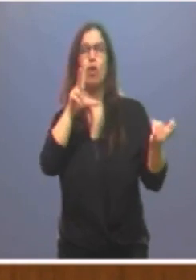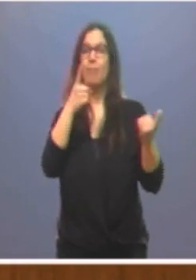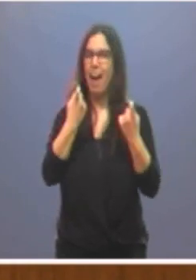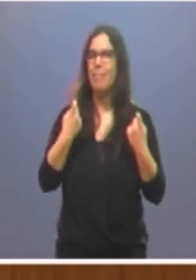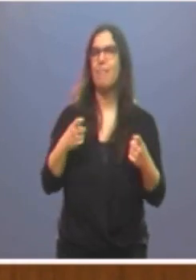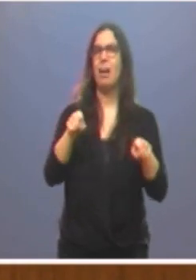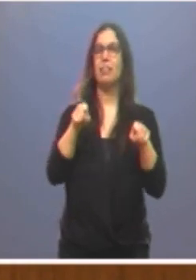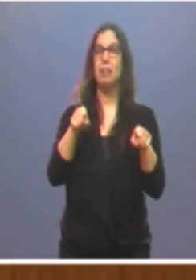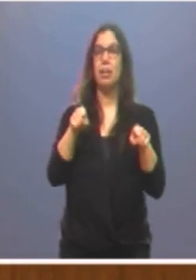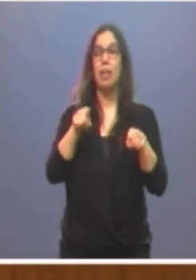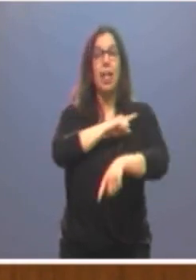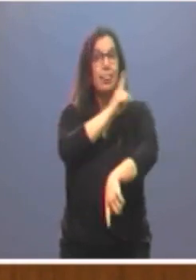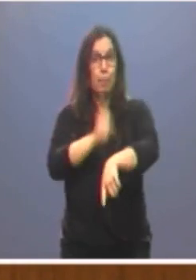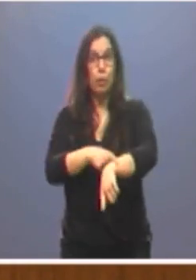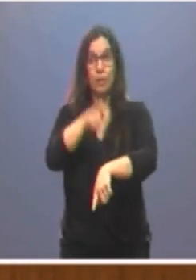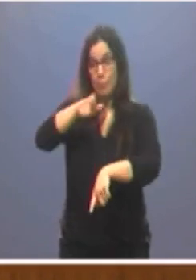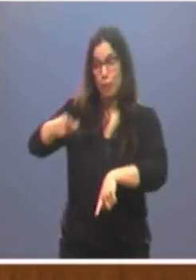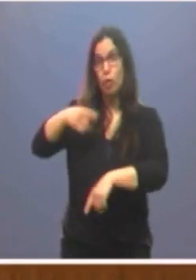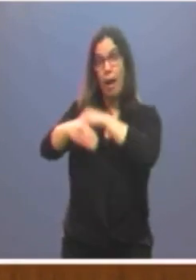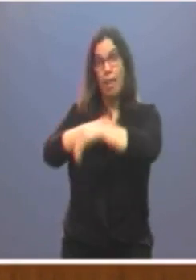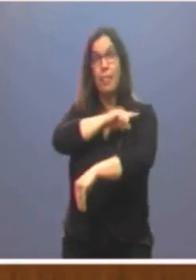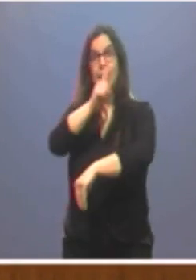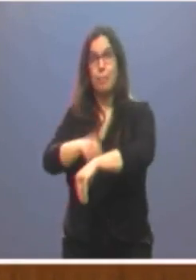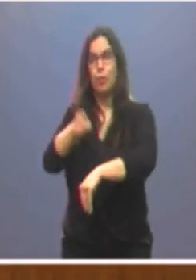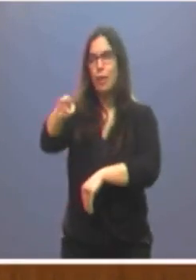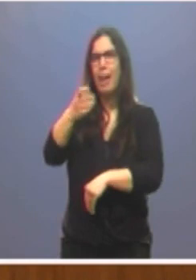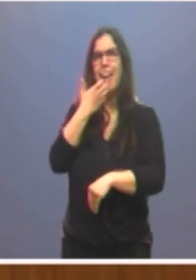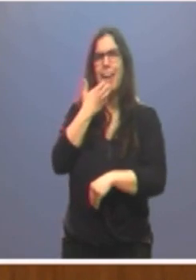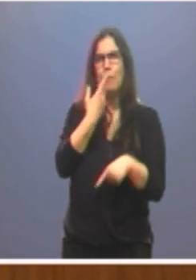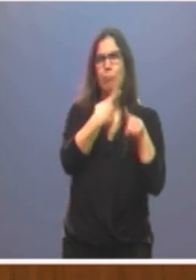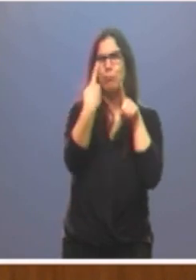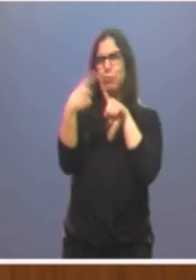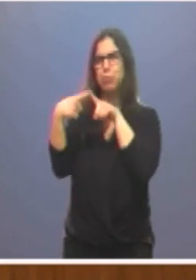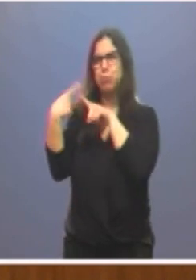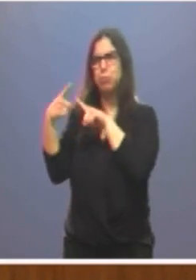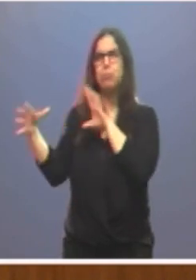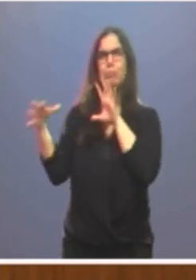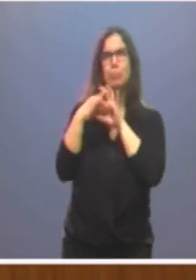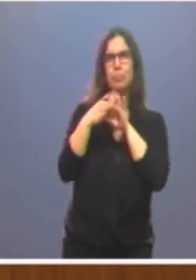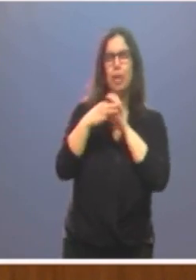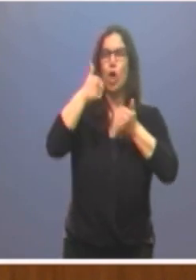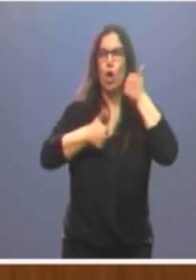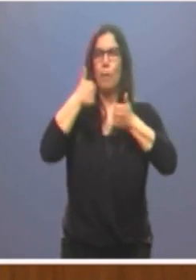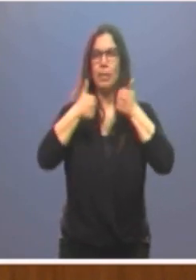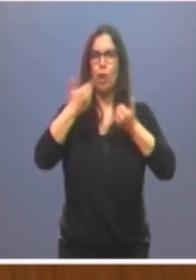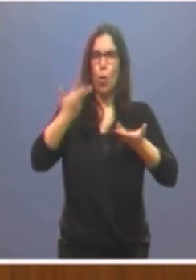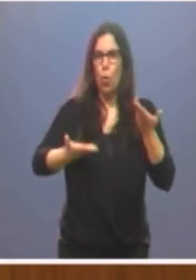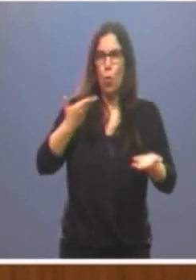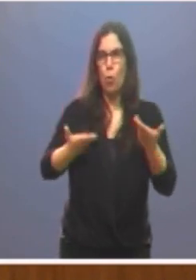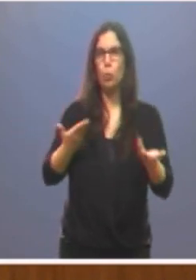Nada como del deporte y los deportistas para encontrar miles de ejemplos de ello. Competiciones justas y con